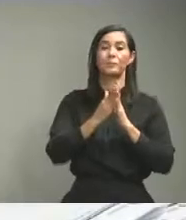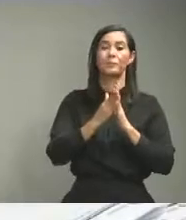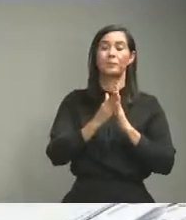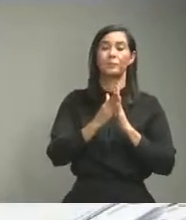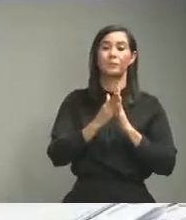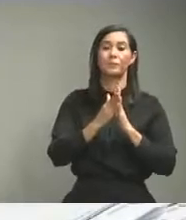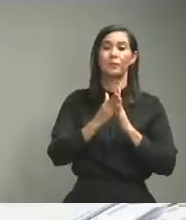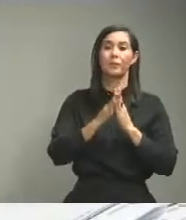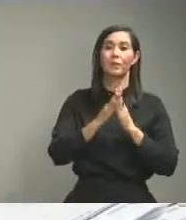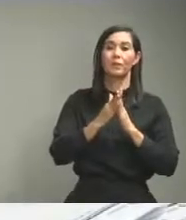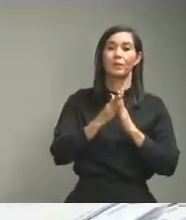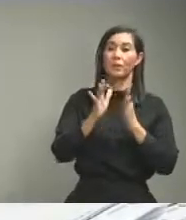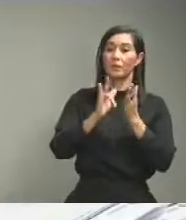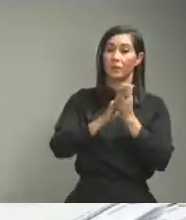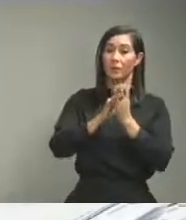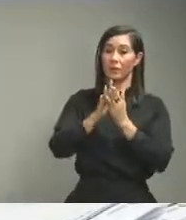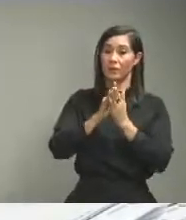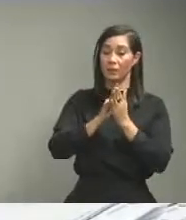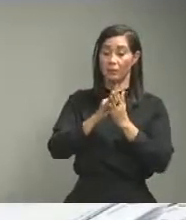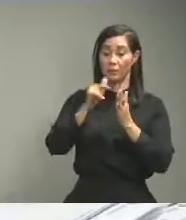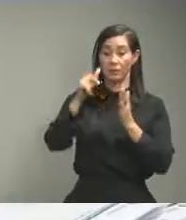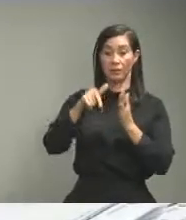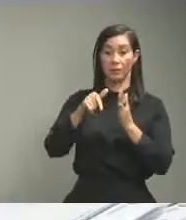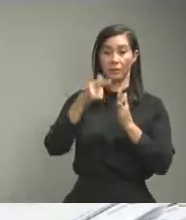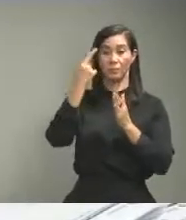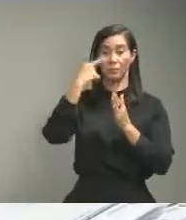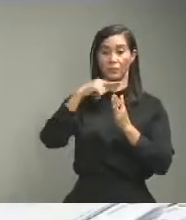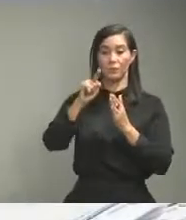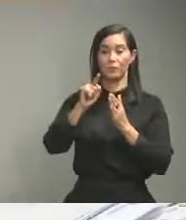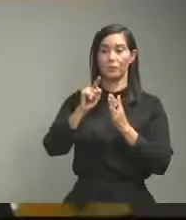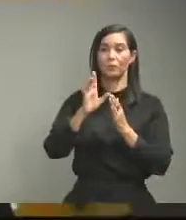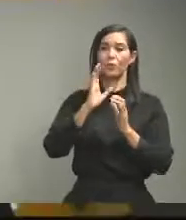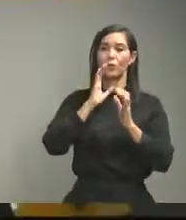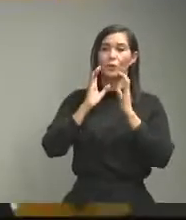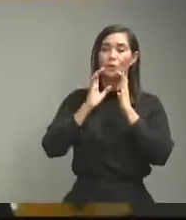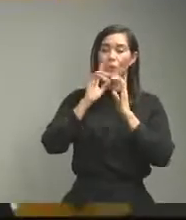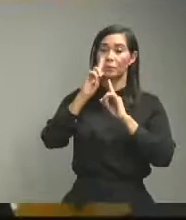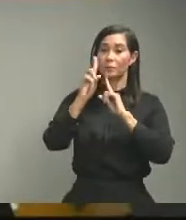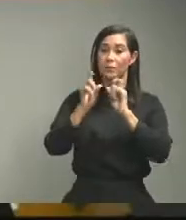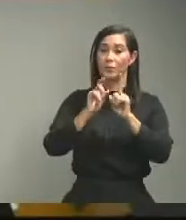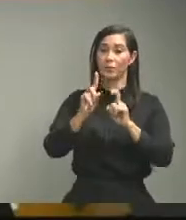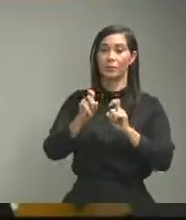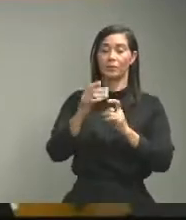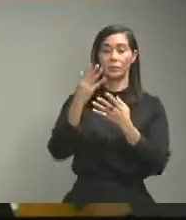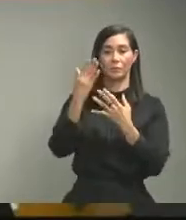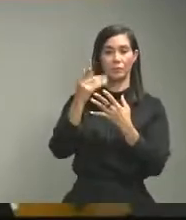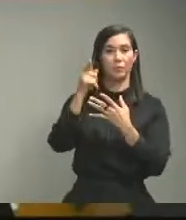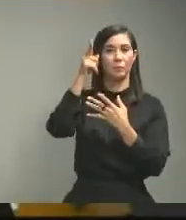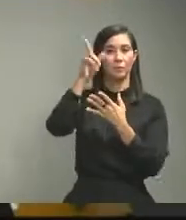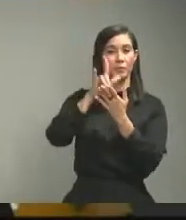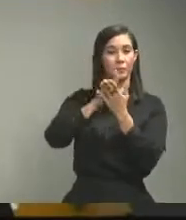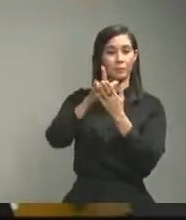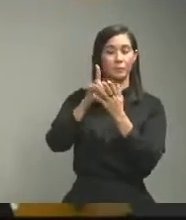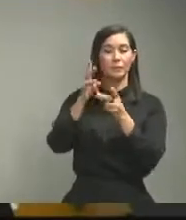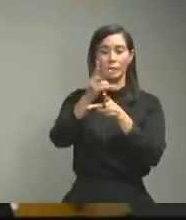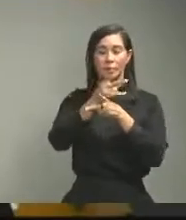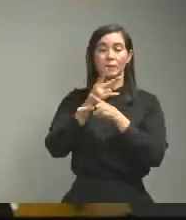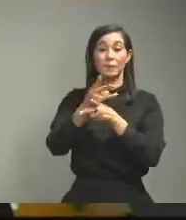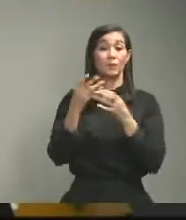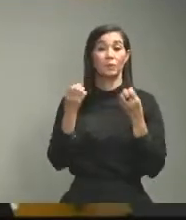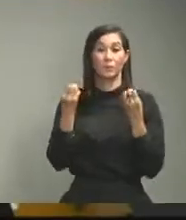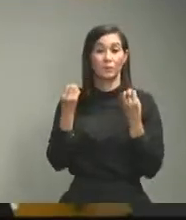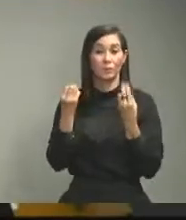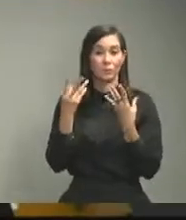la diáspora por su participación y espero que se cuide mucho en medio de la